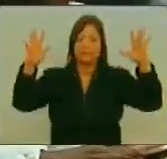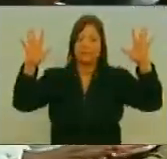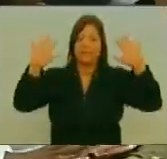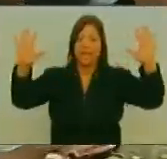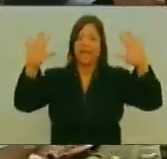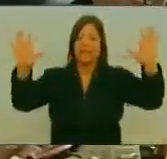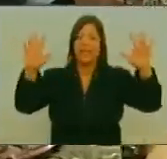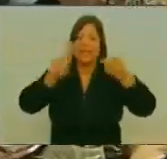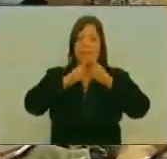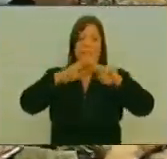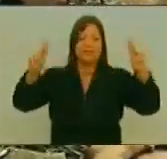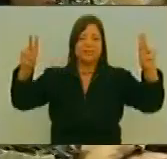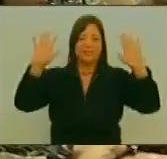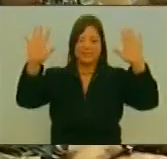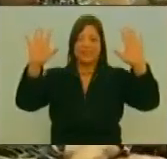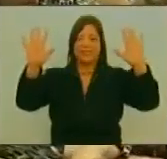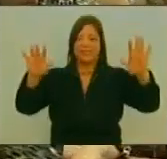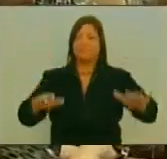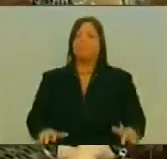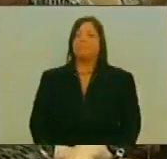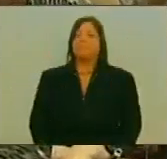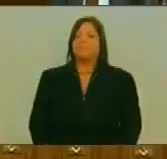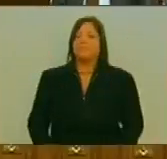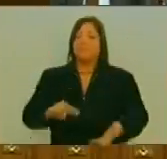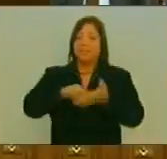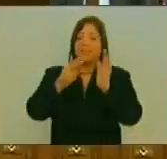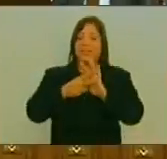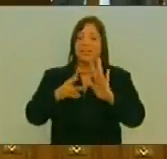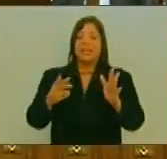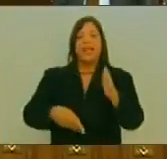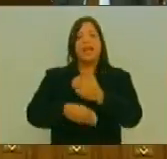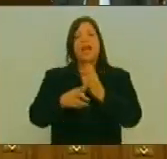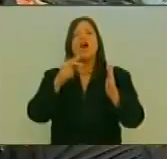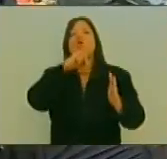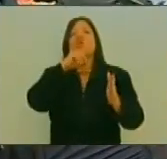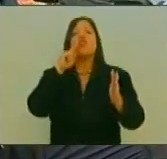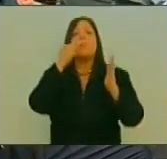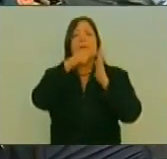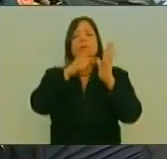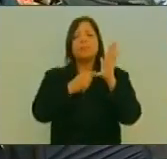Ciudadano Secretario Sírvase Indicar El siguiente Orden Del día